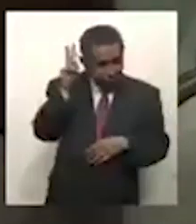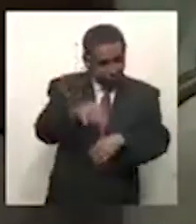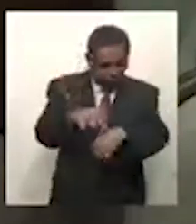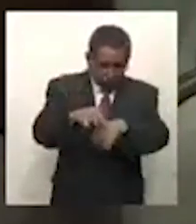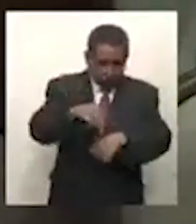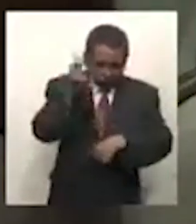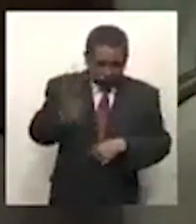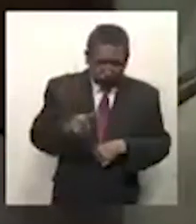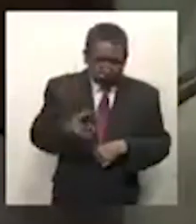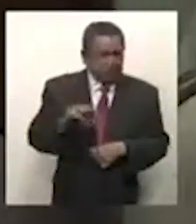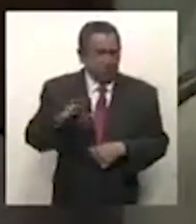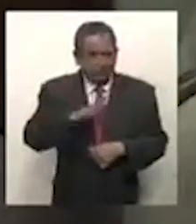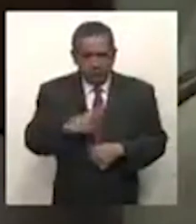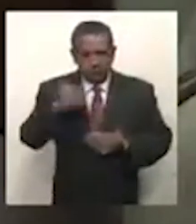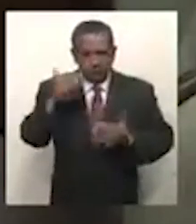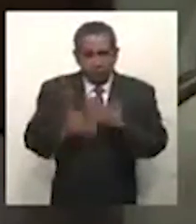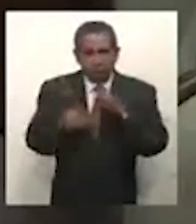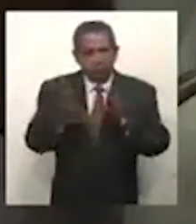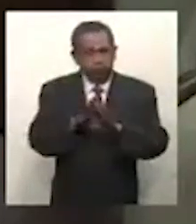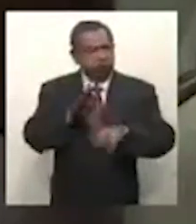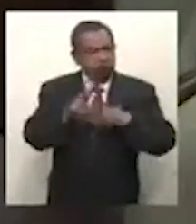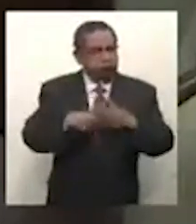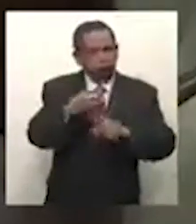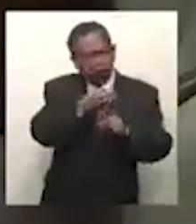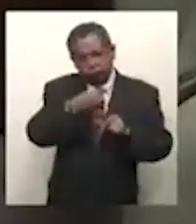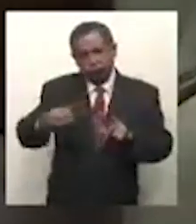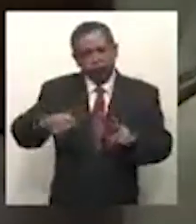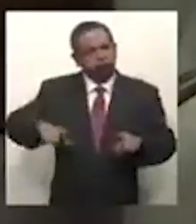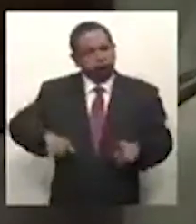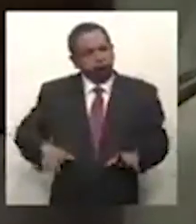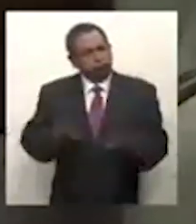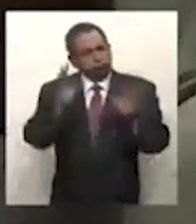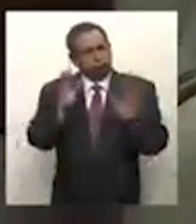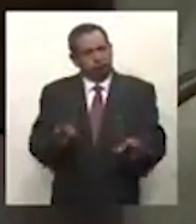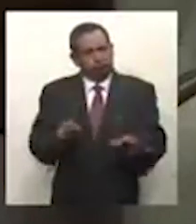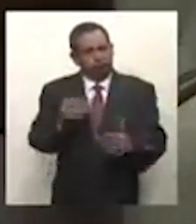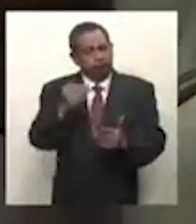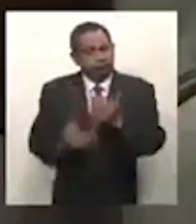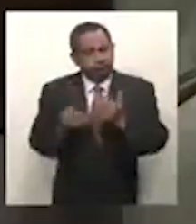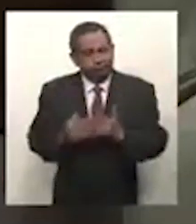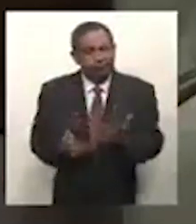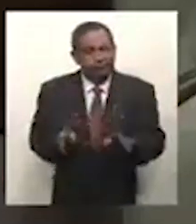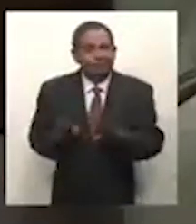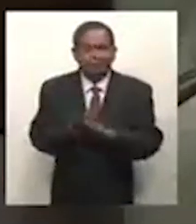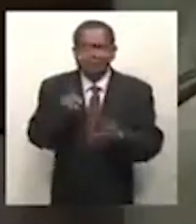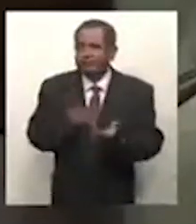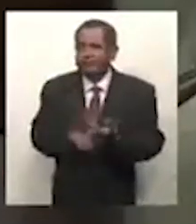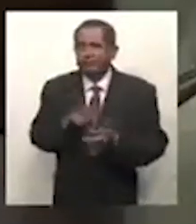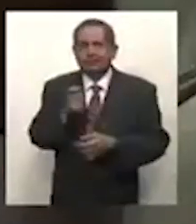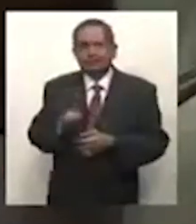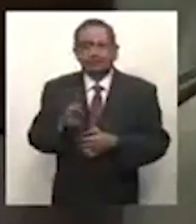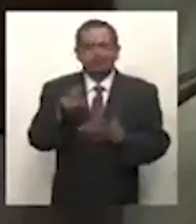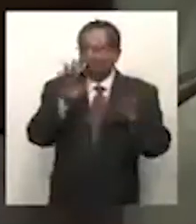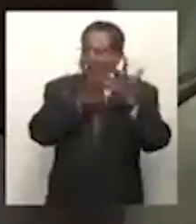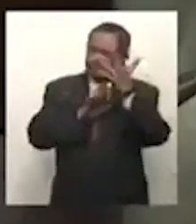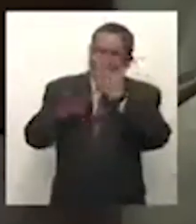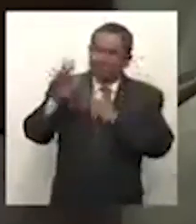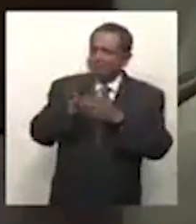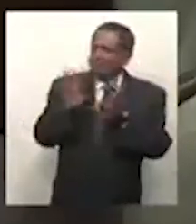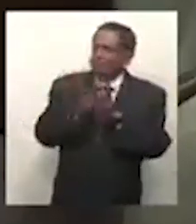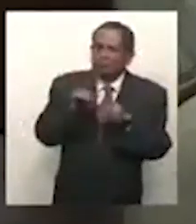para la conducción correcta y la gobernabilidad, deja vacíos y confunde